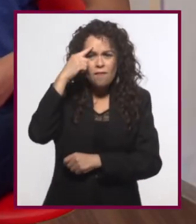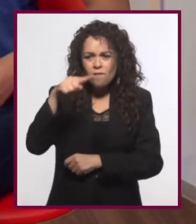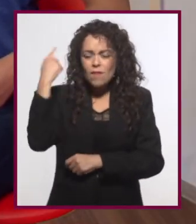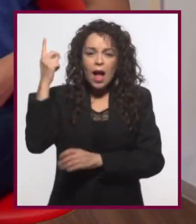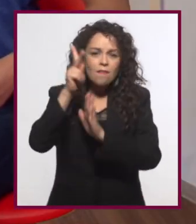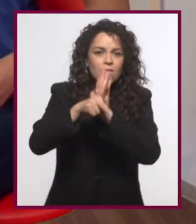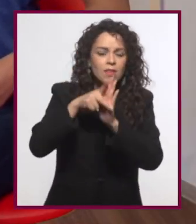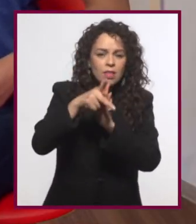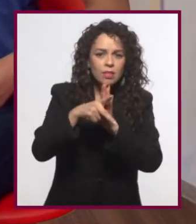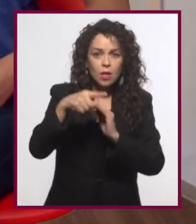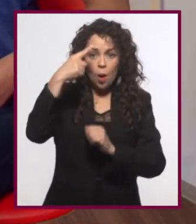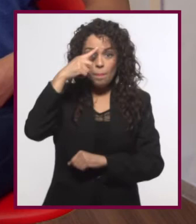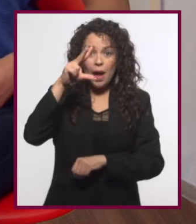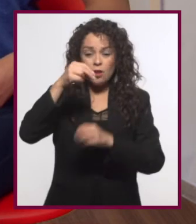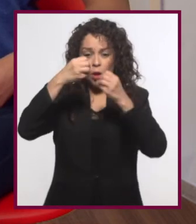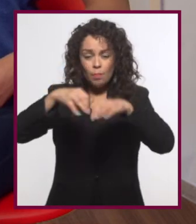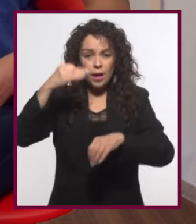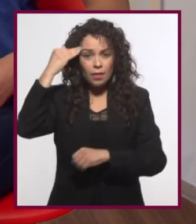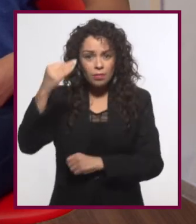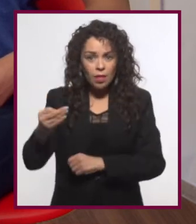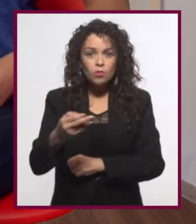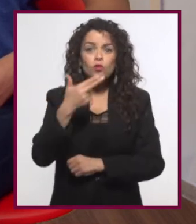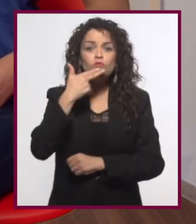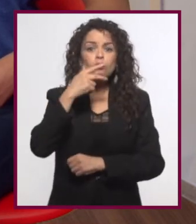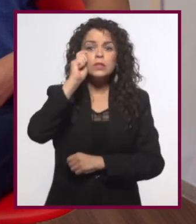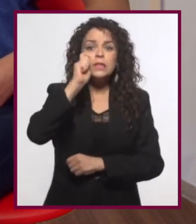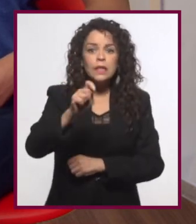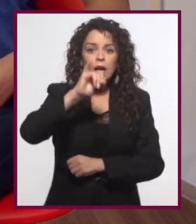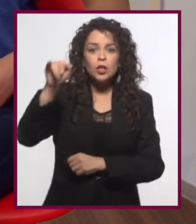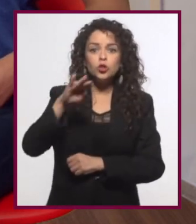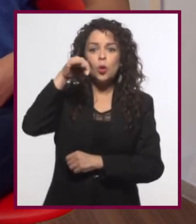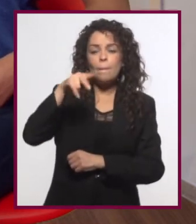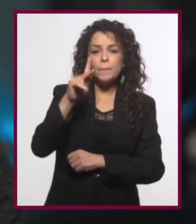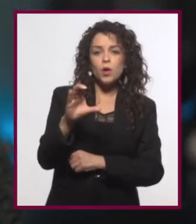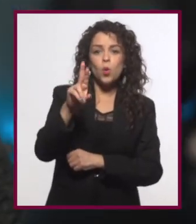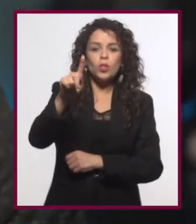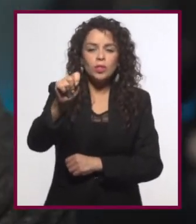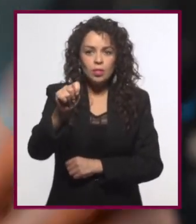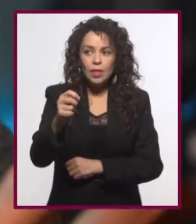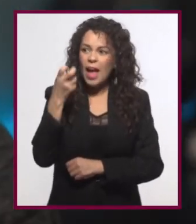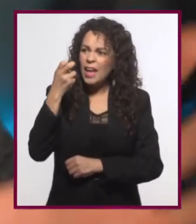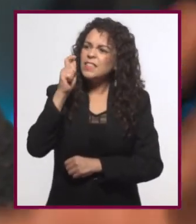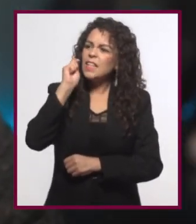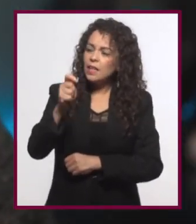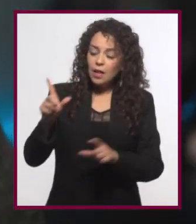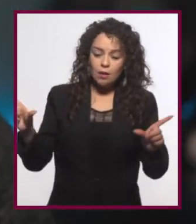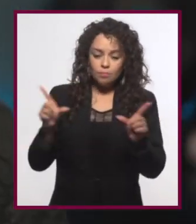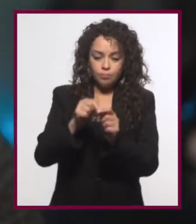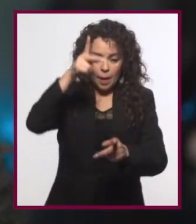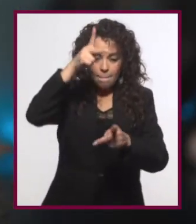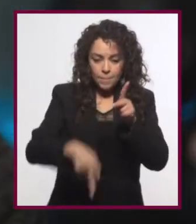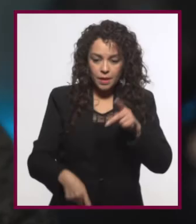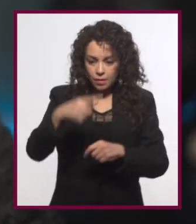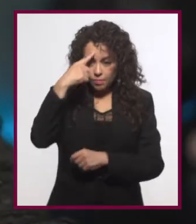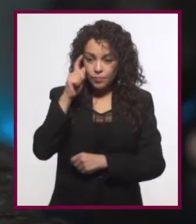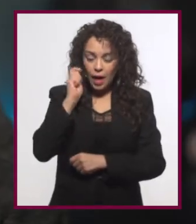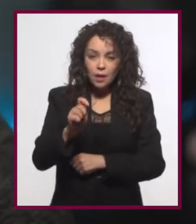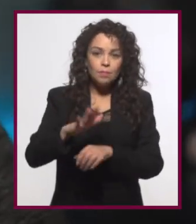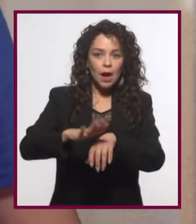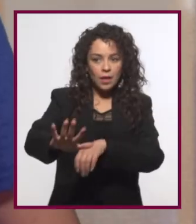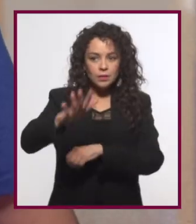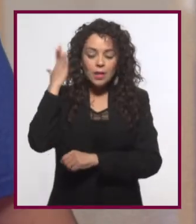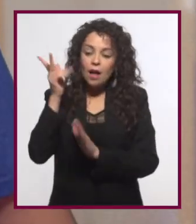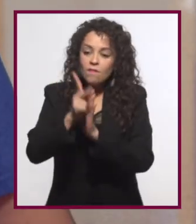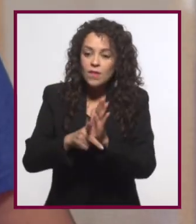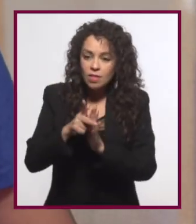Para quitar tiempo muerto, en la edición usaban un recurso llamado Jump Cut. Que no es más que un corte abrupto en el ritmo del video.